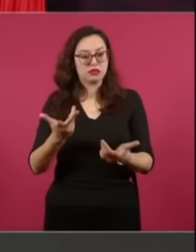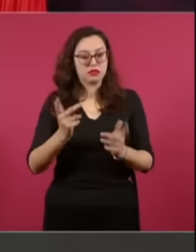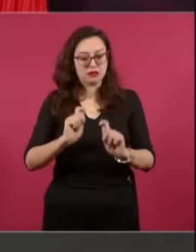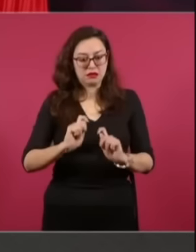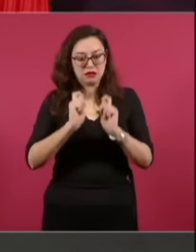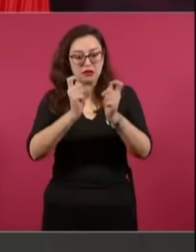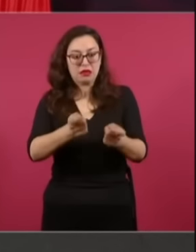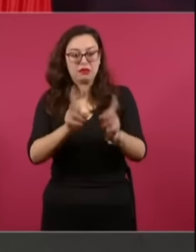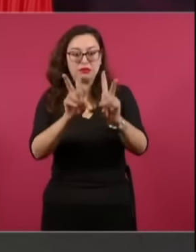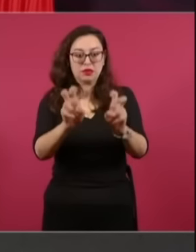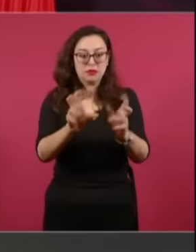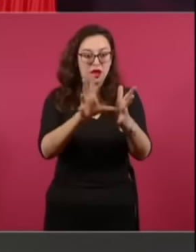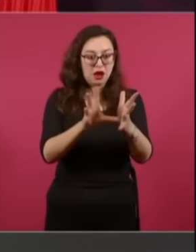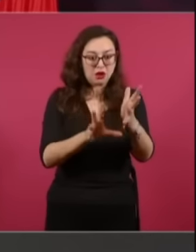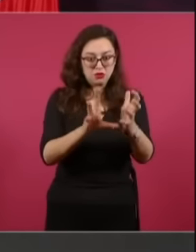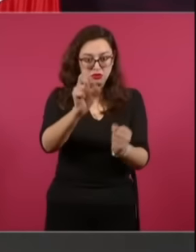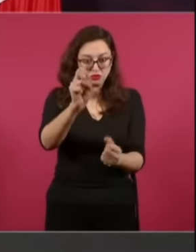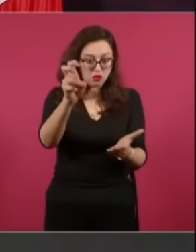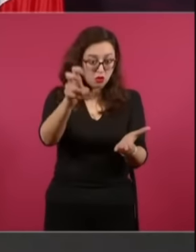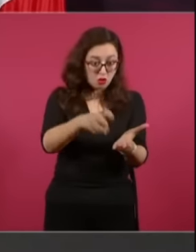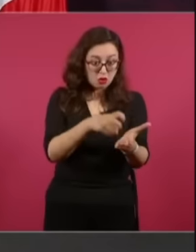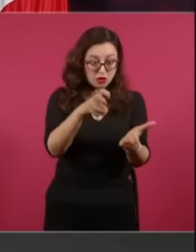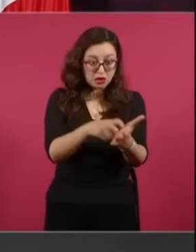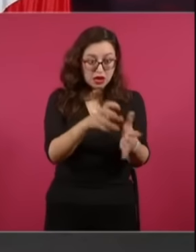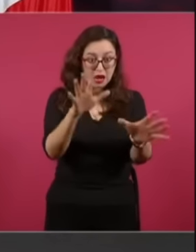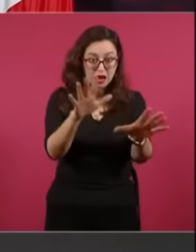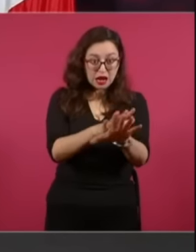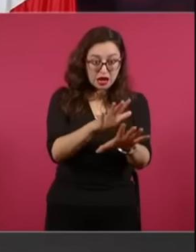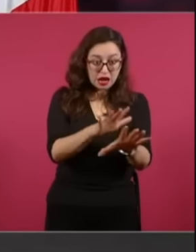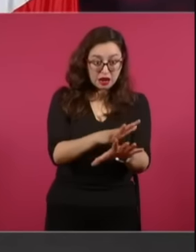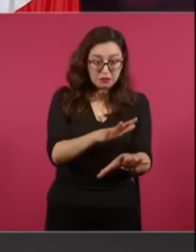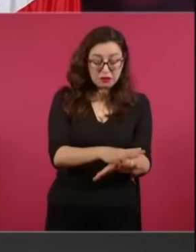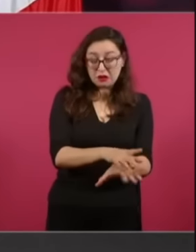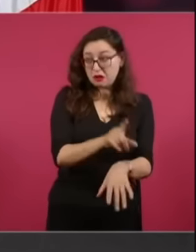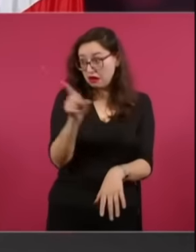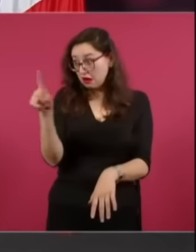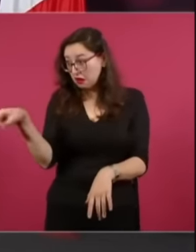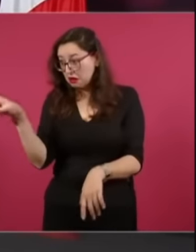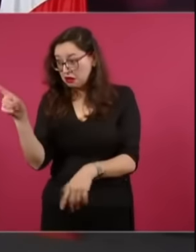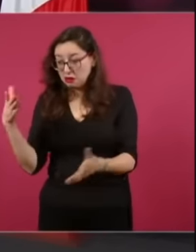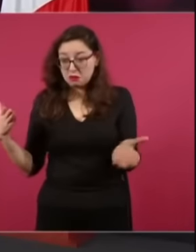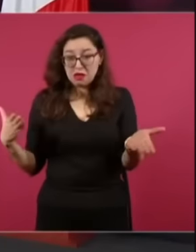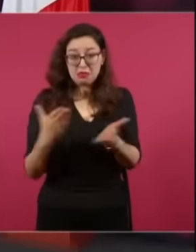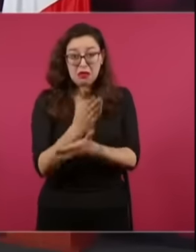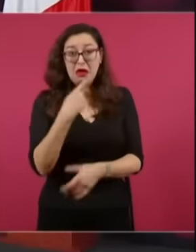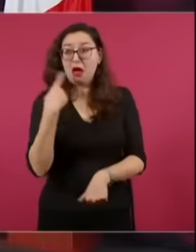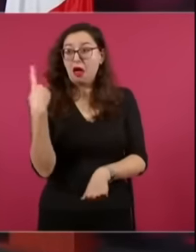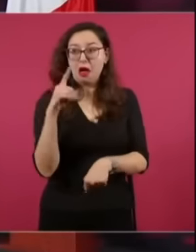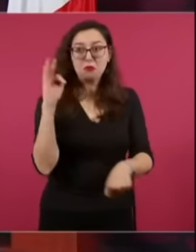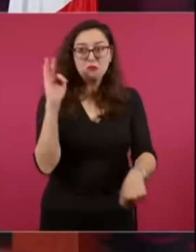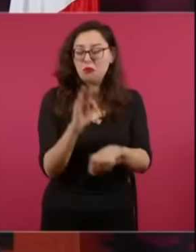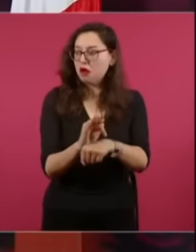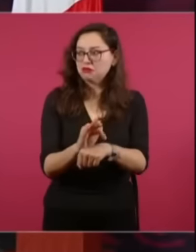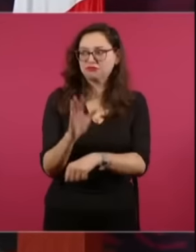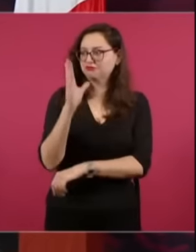que corresponde al Poder Legislativo. También está muy